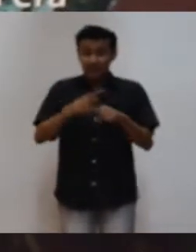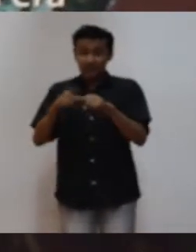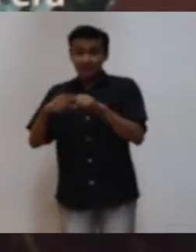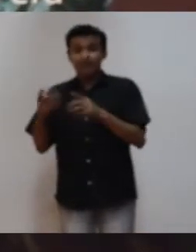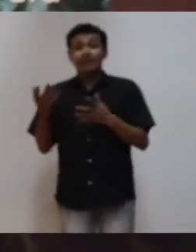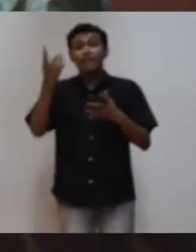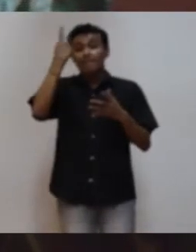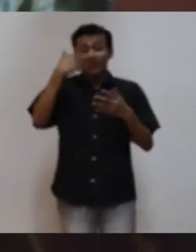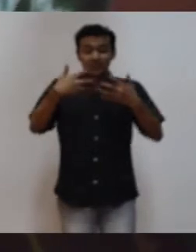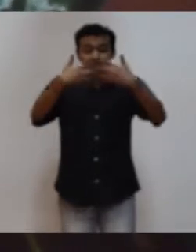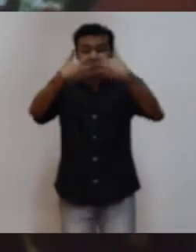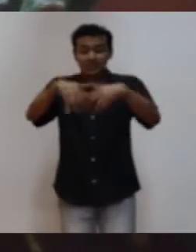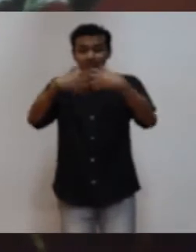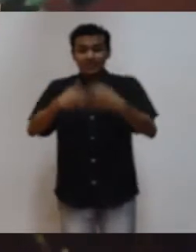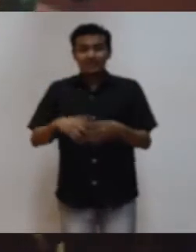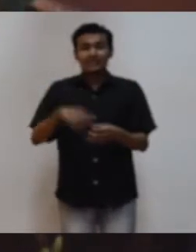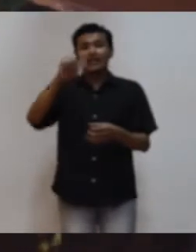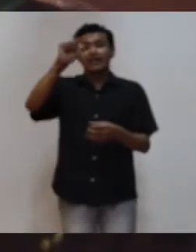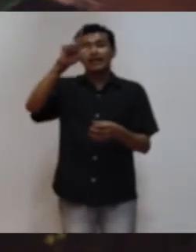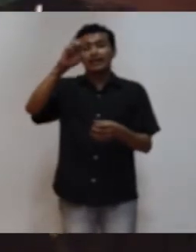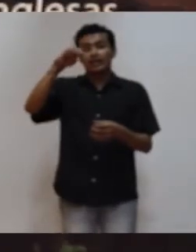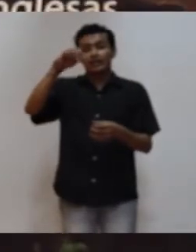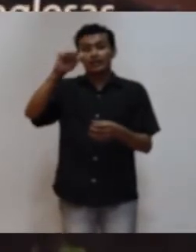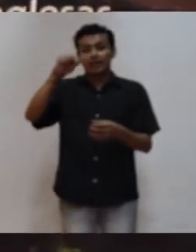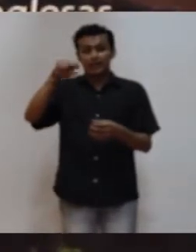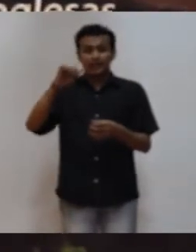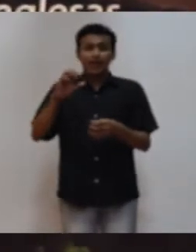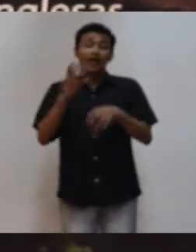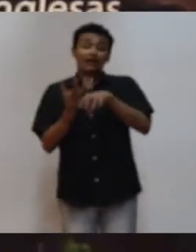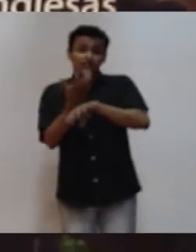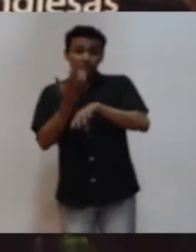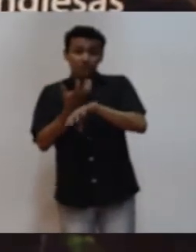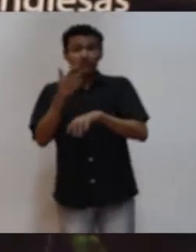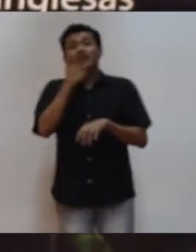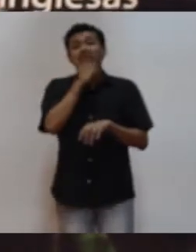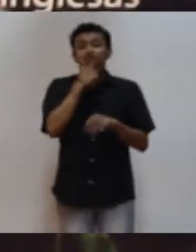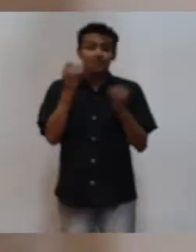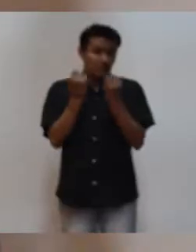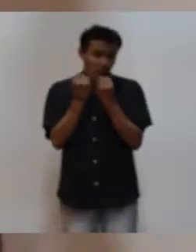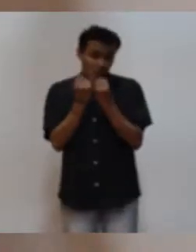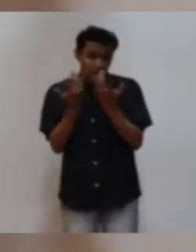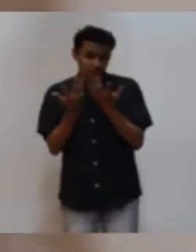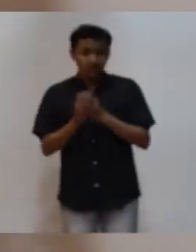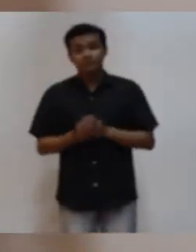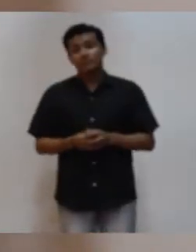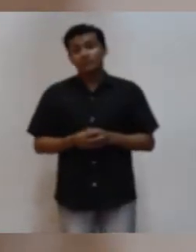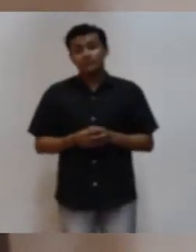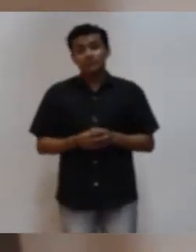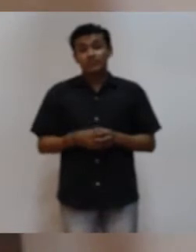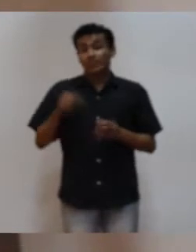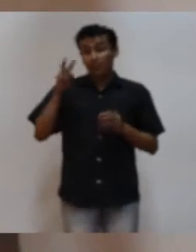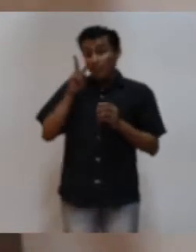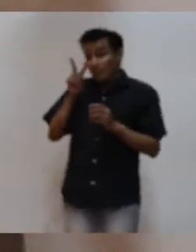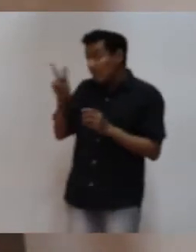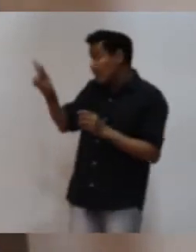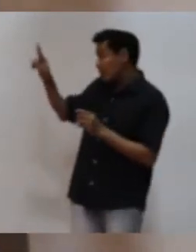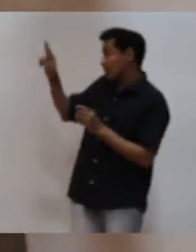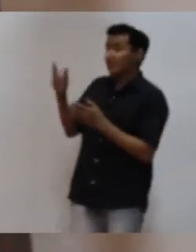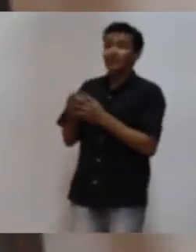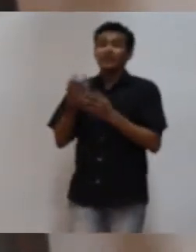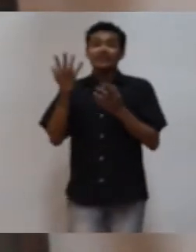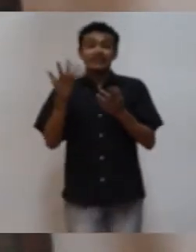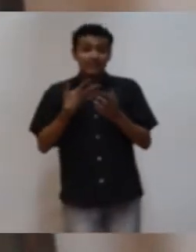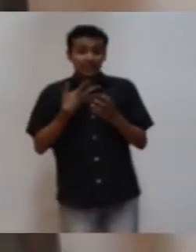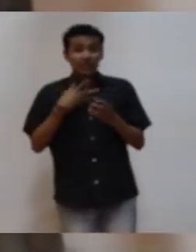alemanas, inglesas y estadounidenses principalmente. Esta pieza que pueden observar es una